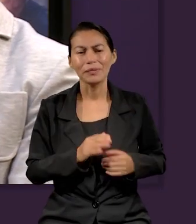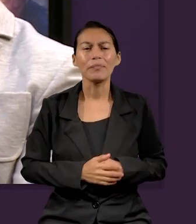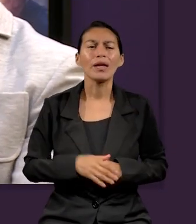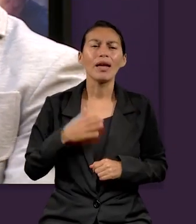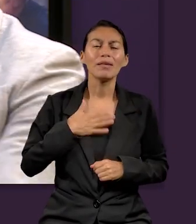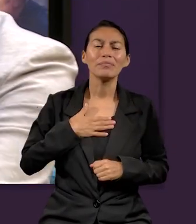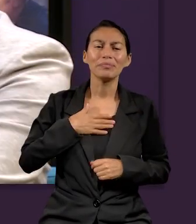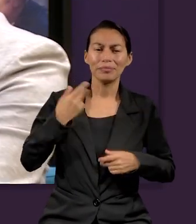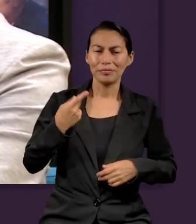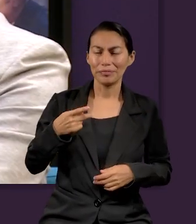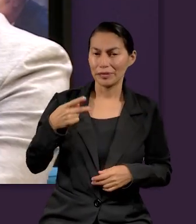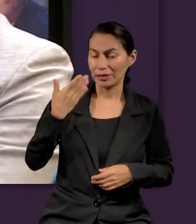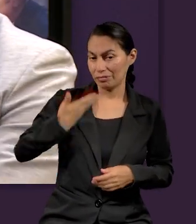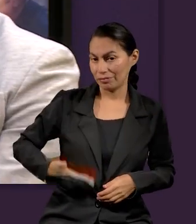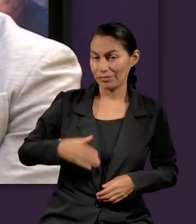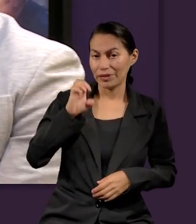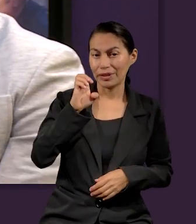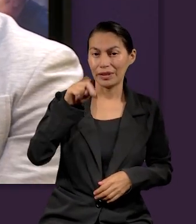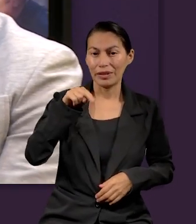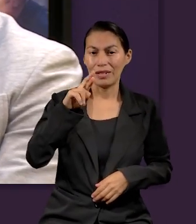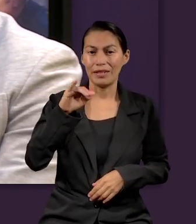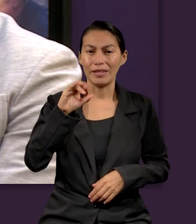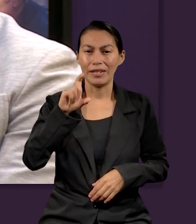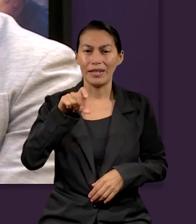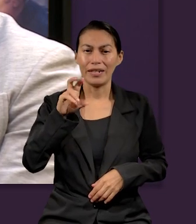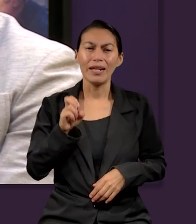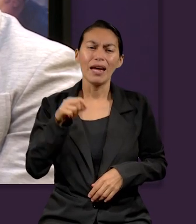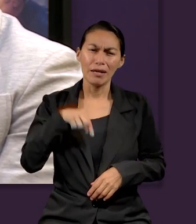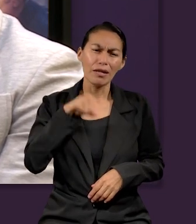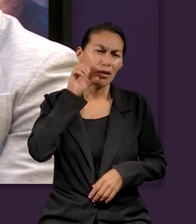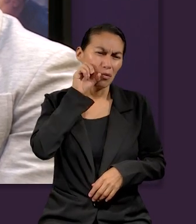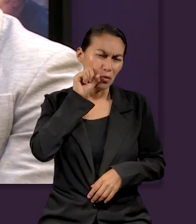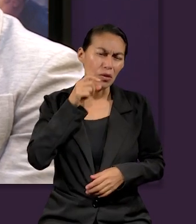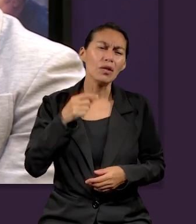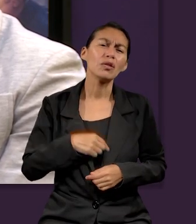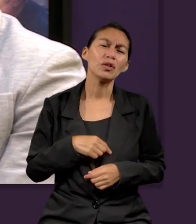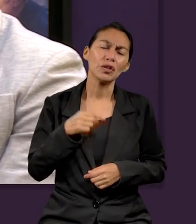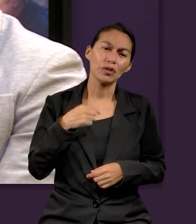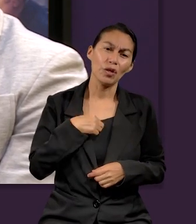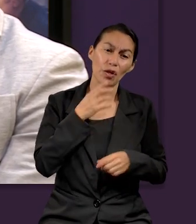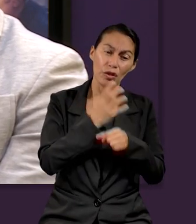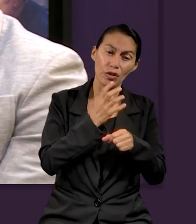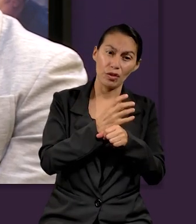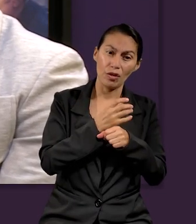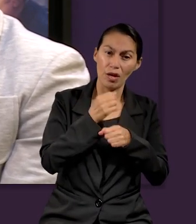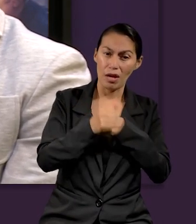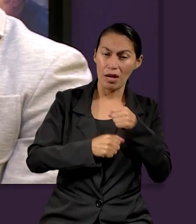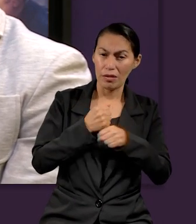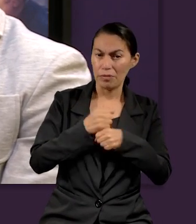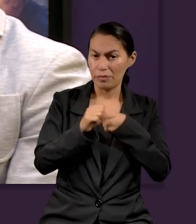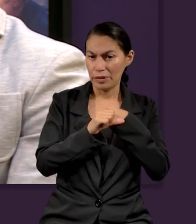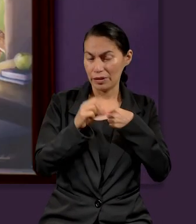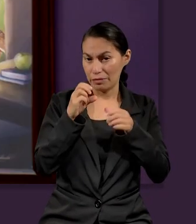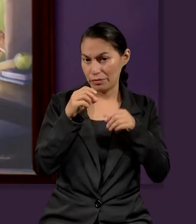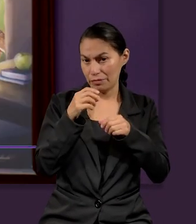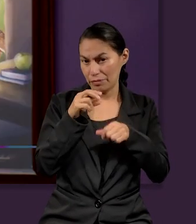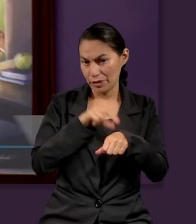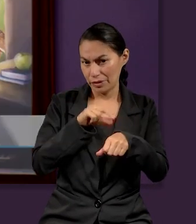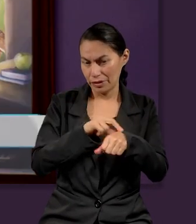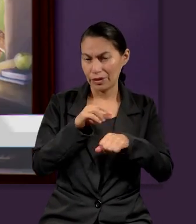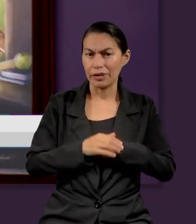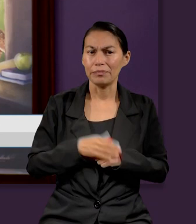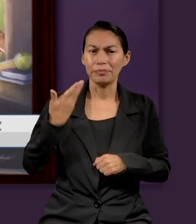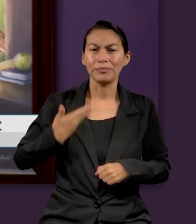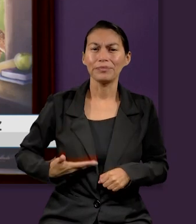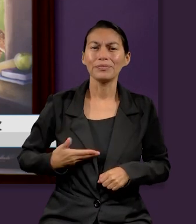Mi nombre es Enrique García Castillo, yo soy de aquí de Montemorelos, Nuevo León y estudio medicina en el quinto año. Gracias. Mi nombre